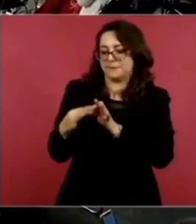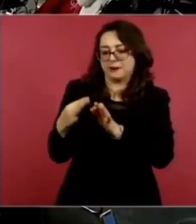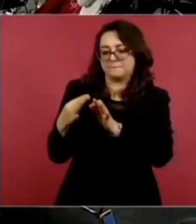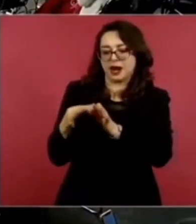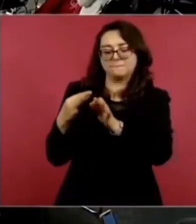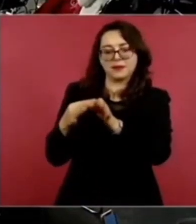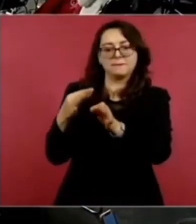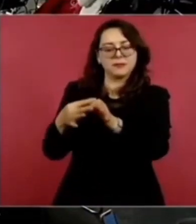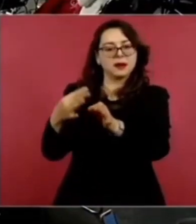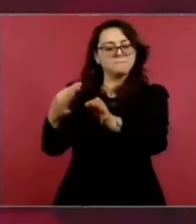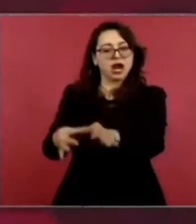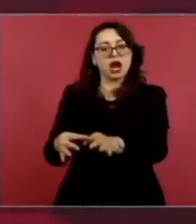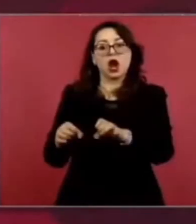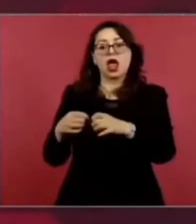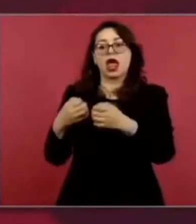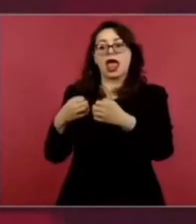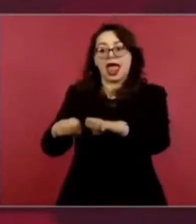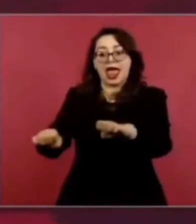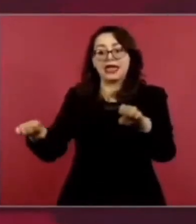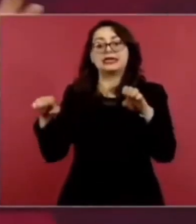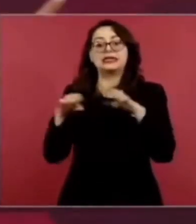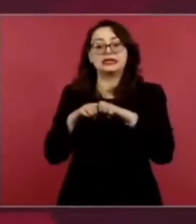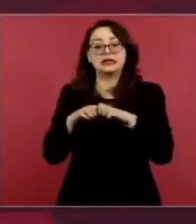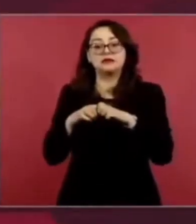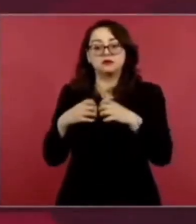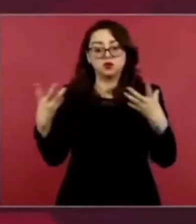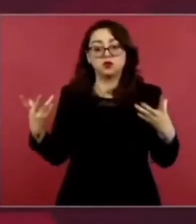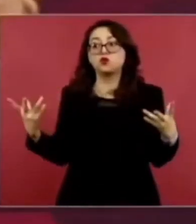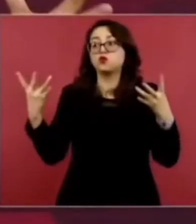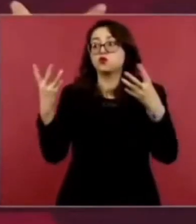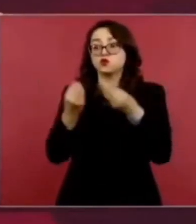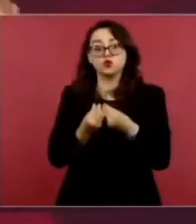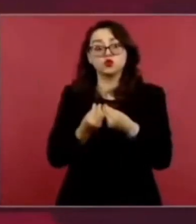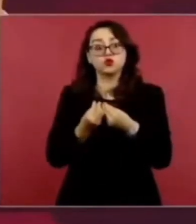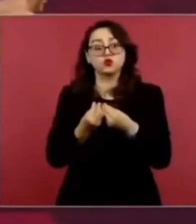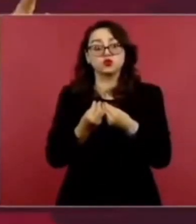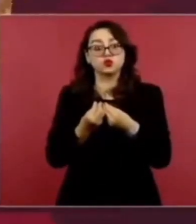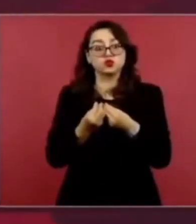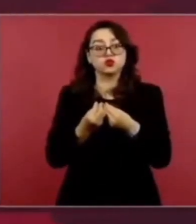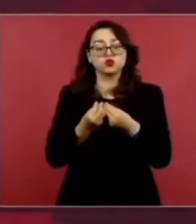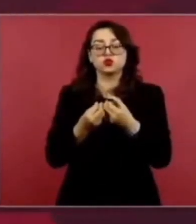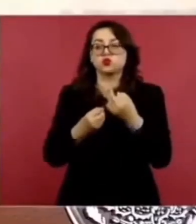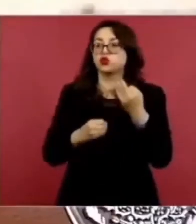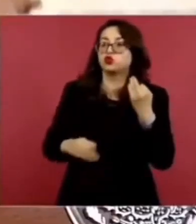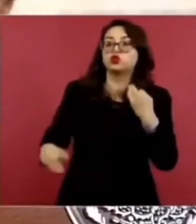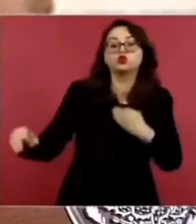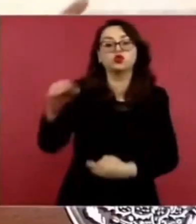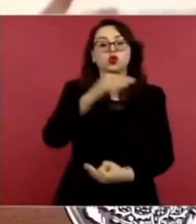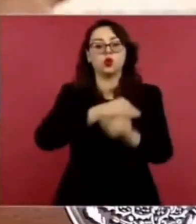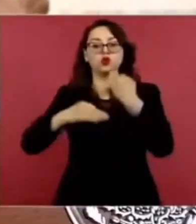un grupo de mujeres, de hombres. No, no, no. Esta es la suma de voluntades.